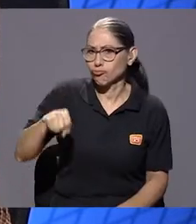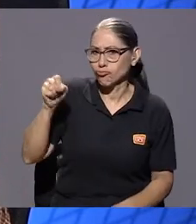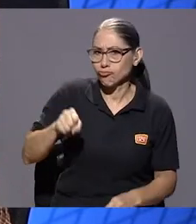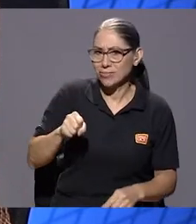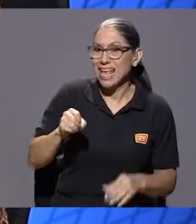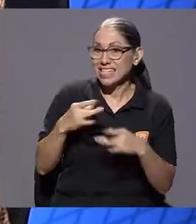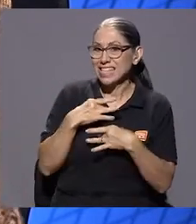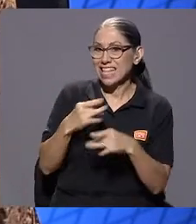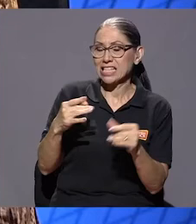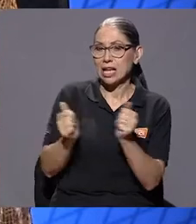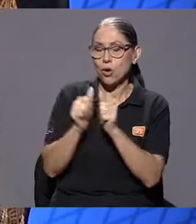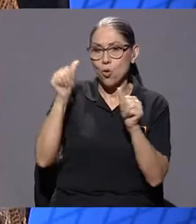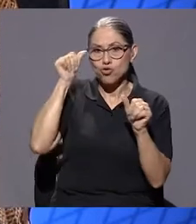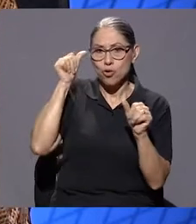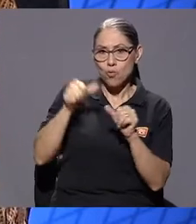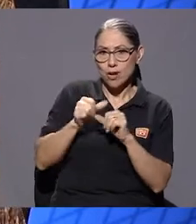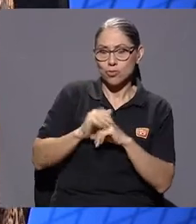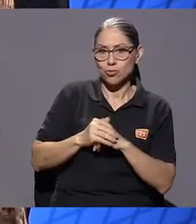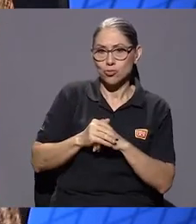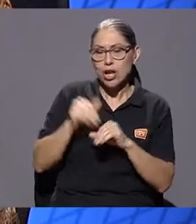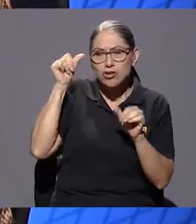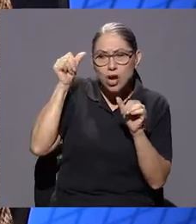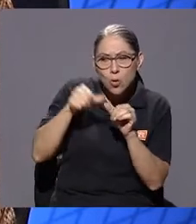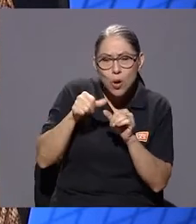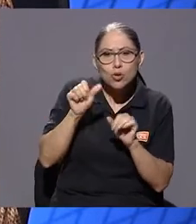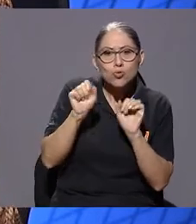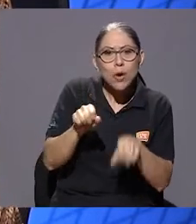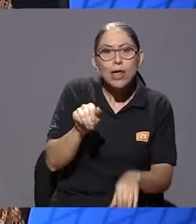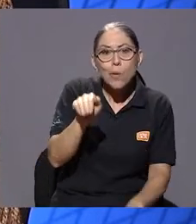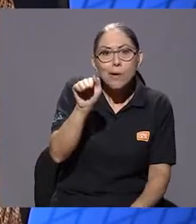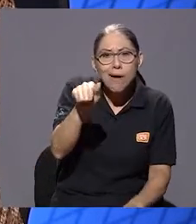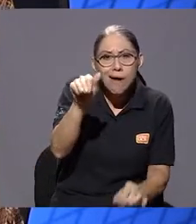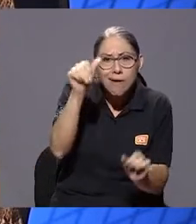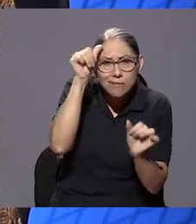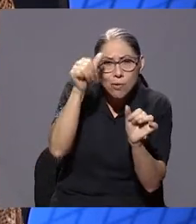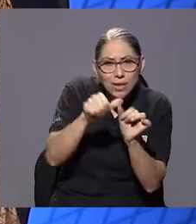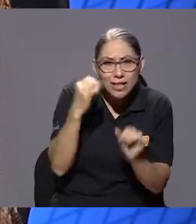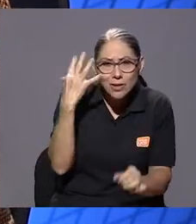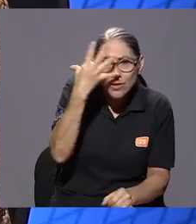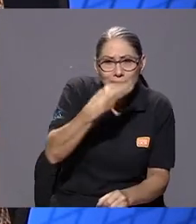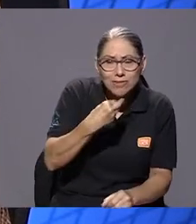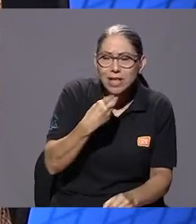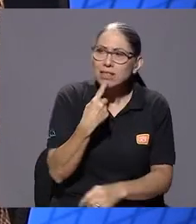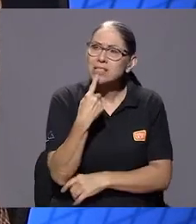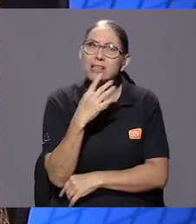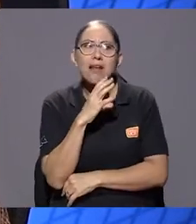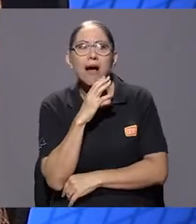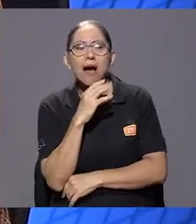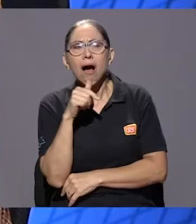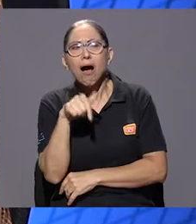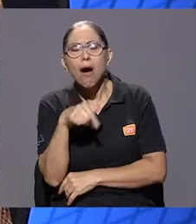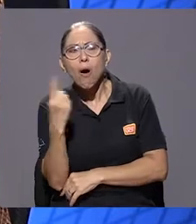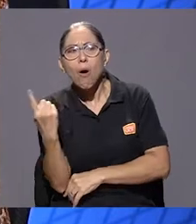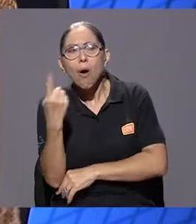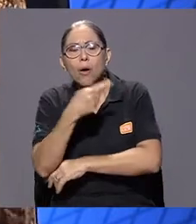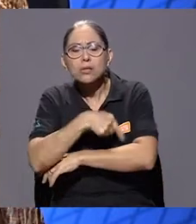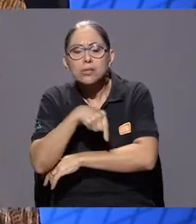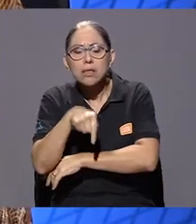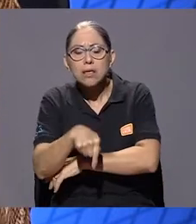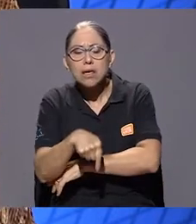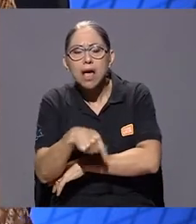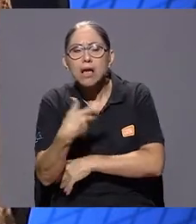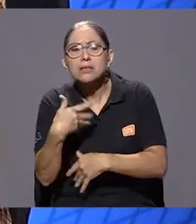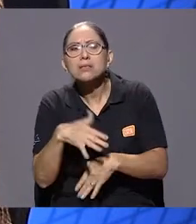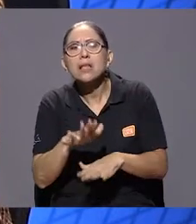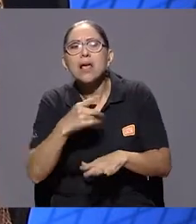bueno, pueden jugar como un recordatorio agradable de poder decir, ah, mira, en esta fecha sería nuestro aniversario o este sería su cumpleaños, o puede ser